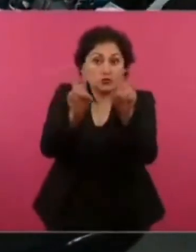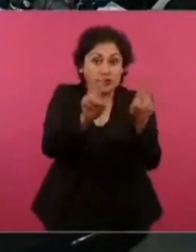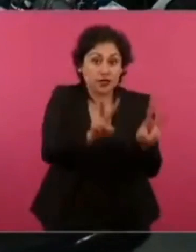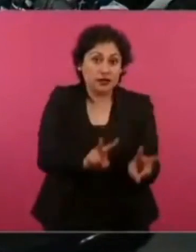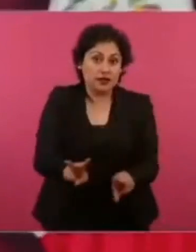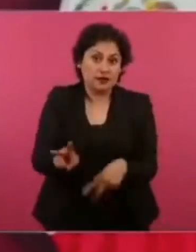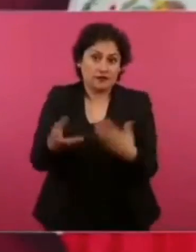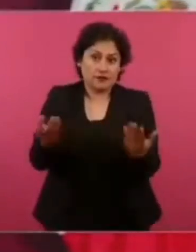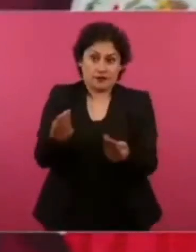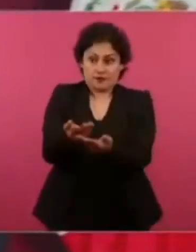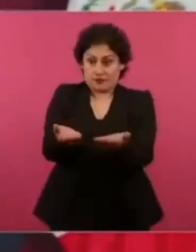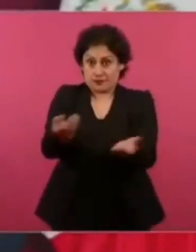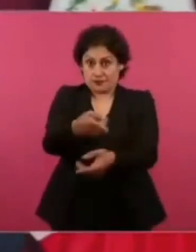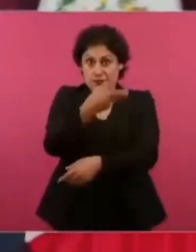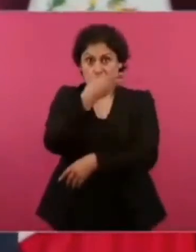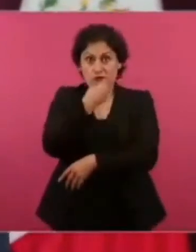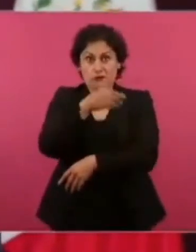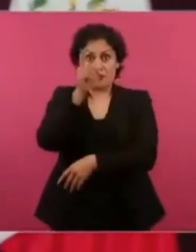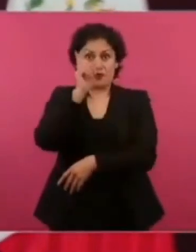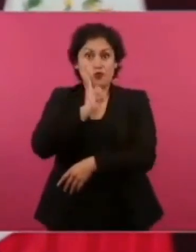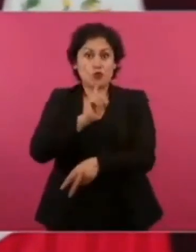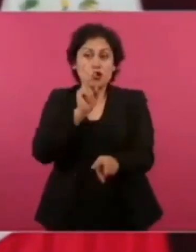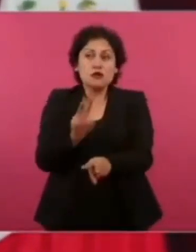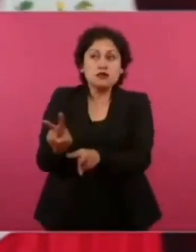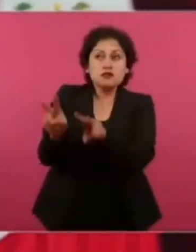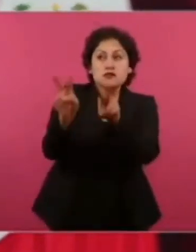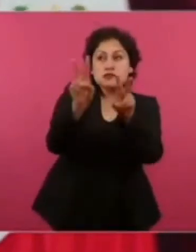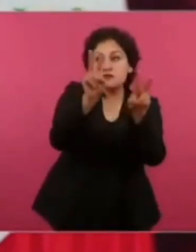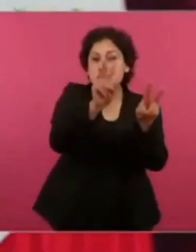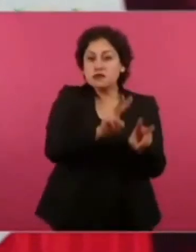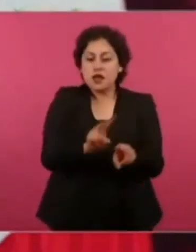mujeres y hombres mirones profesionales.